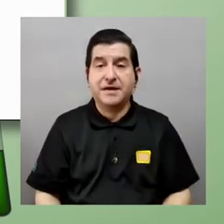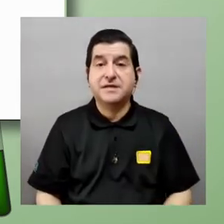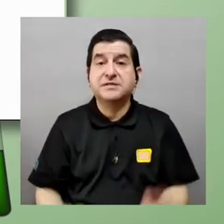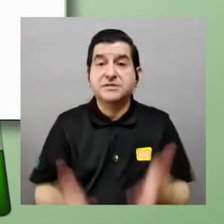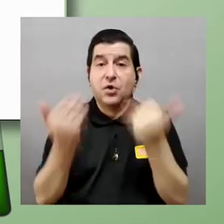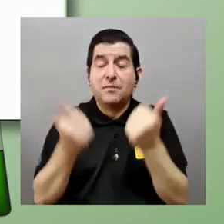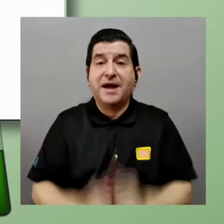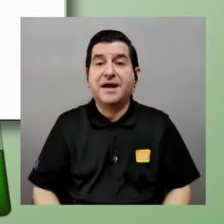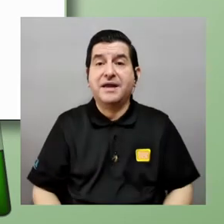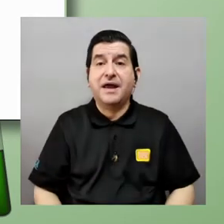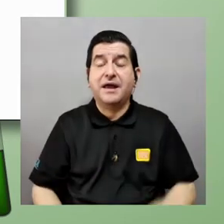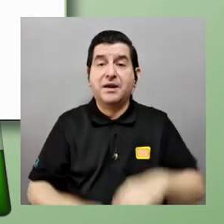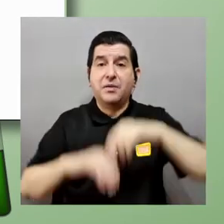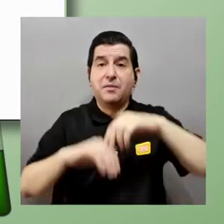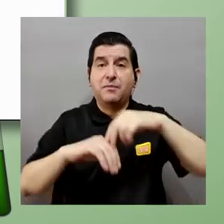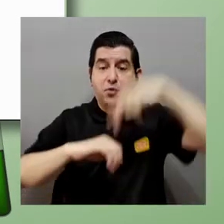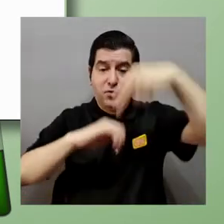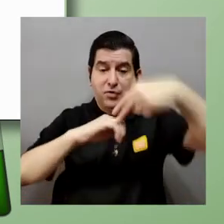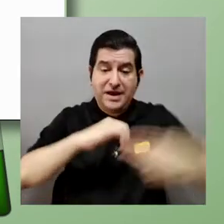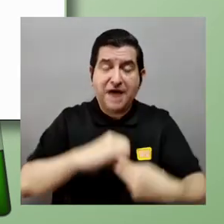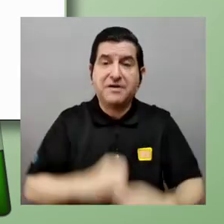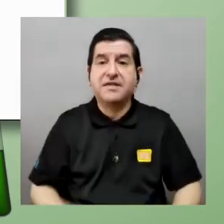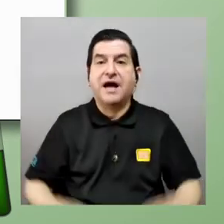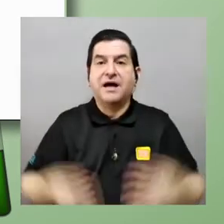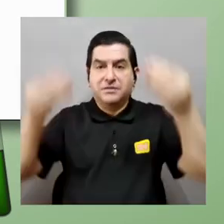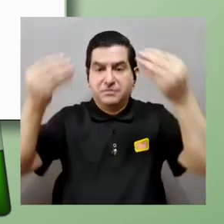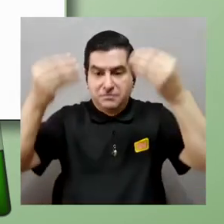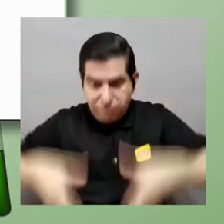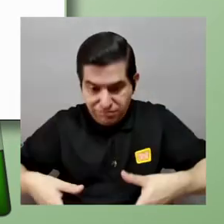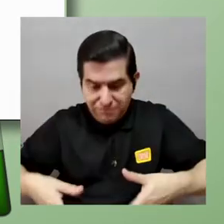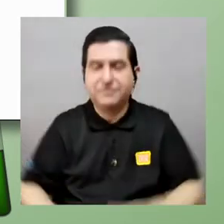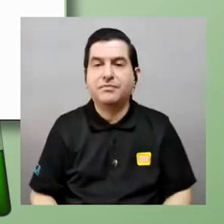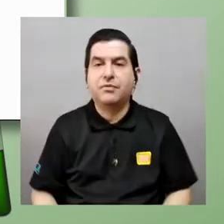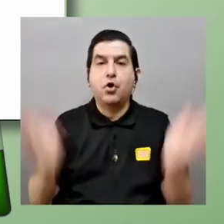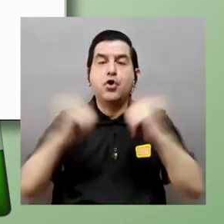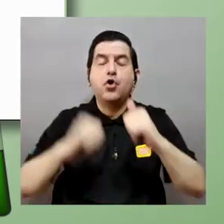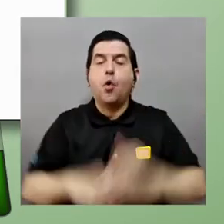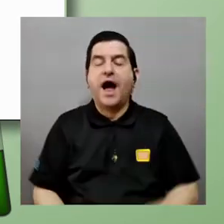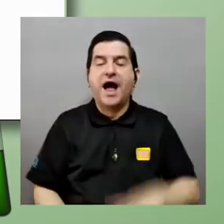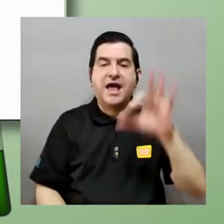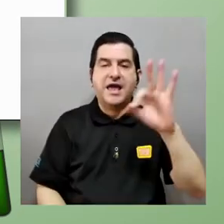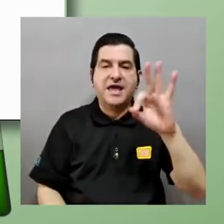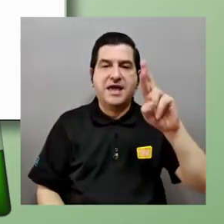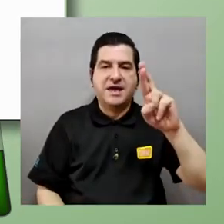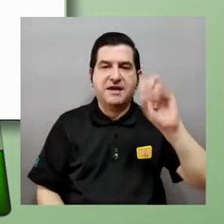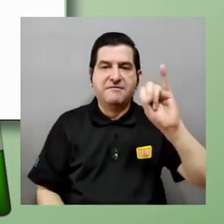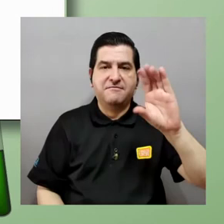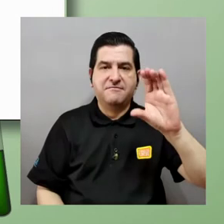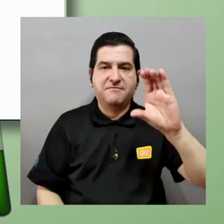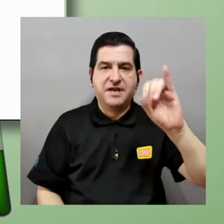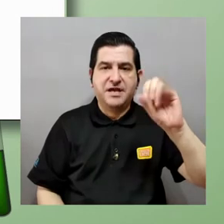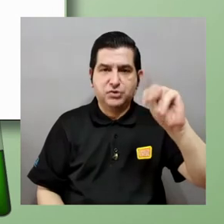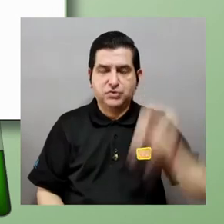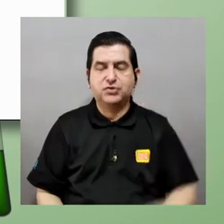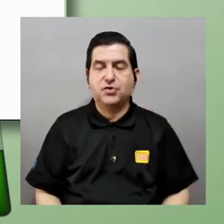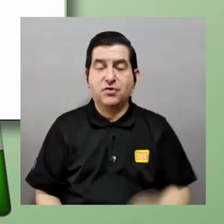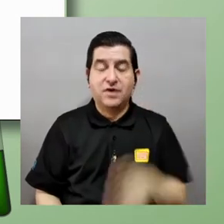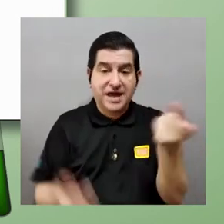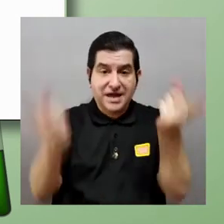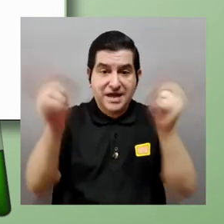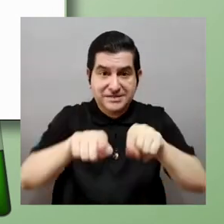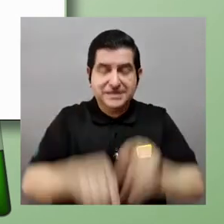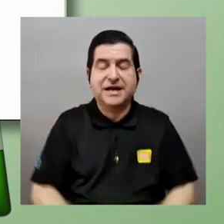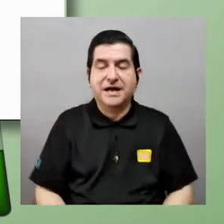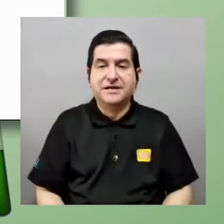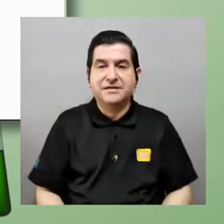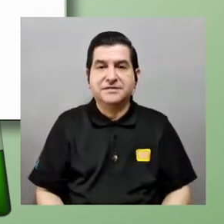este va a querer caer por gravedad ¿verdad? por la teoría clásica y como no hay fricción acá entre el